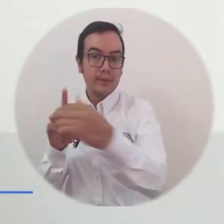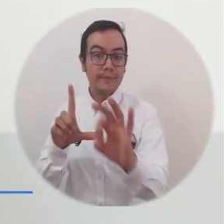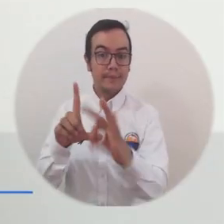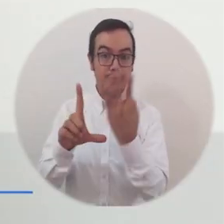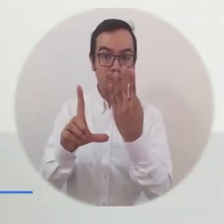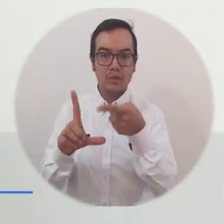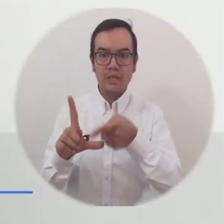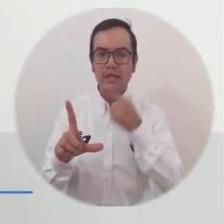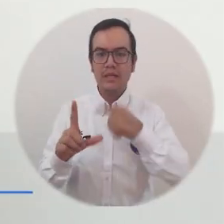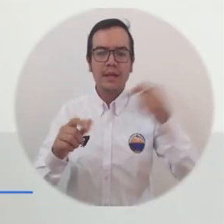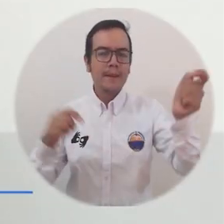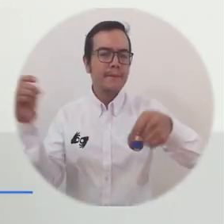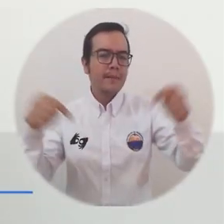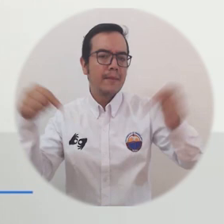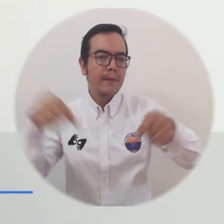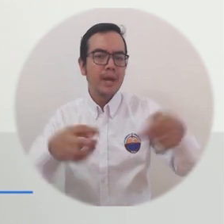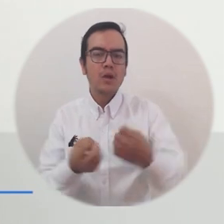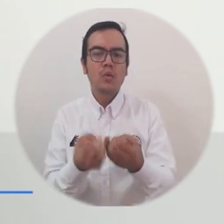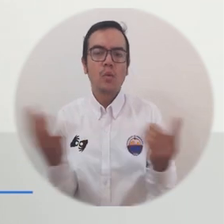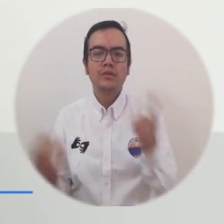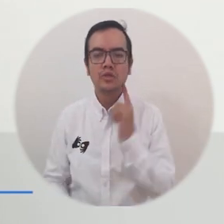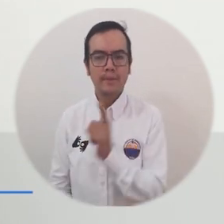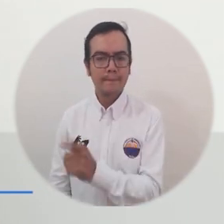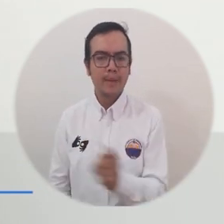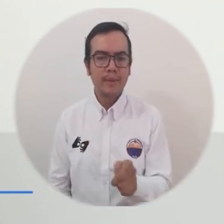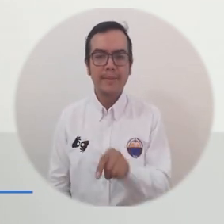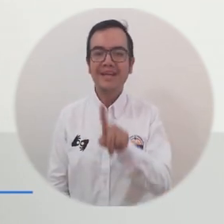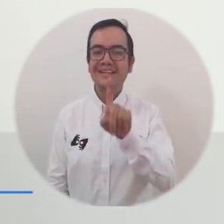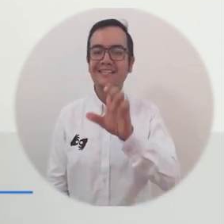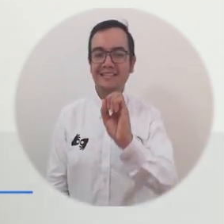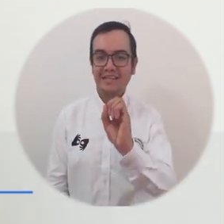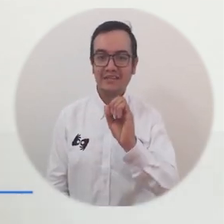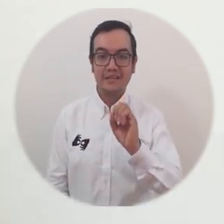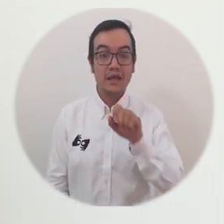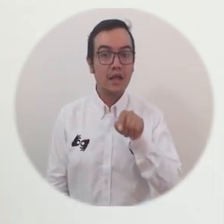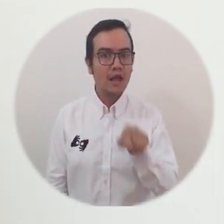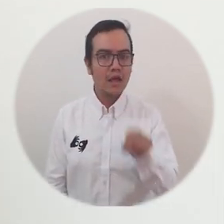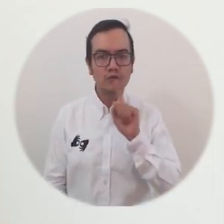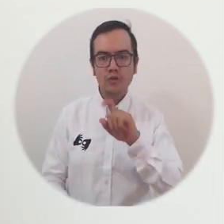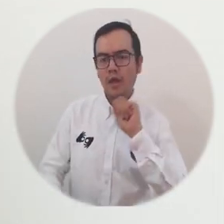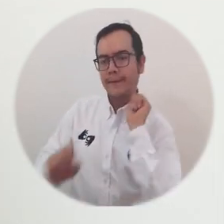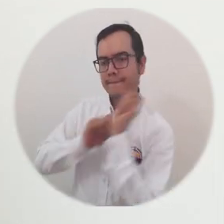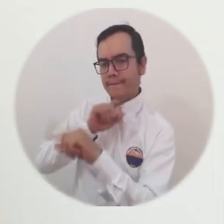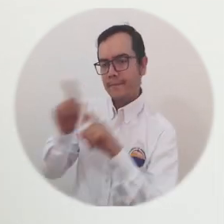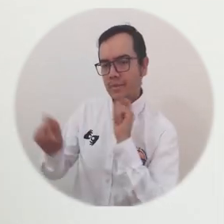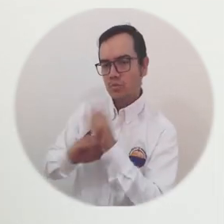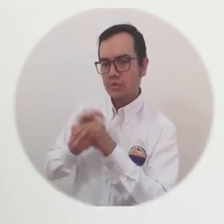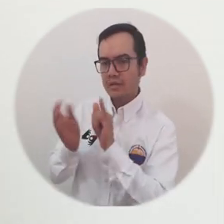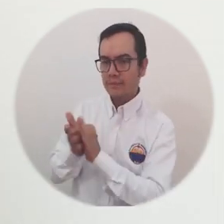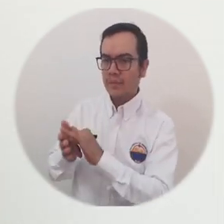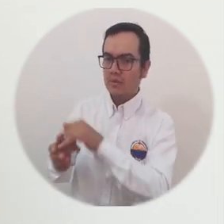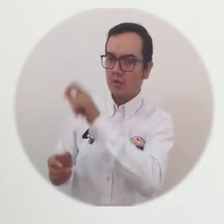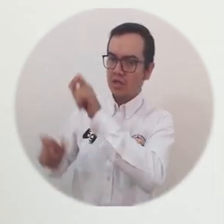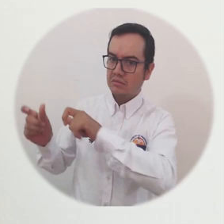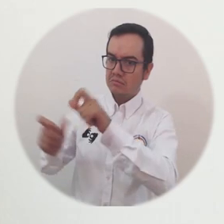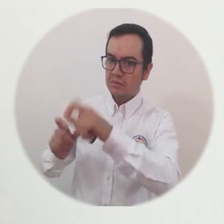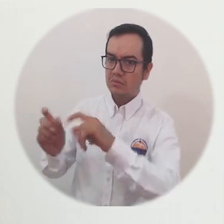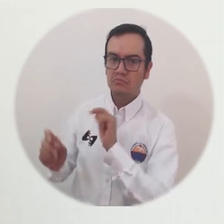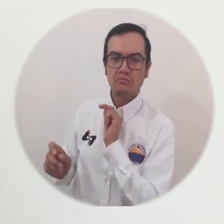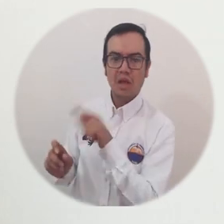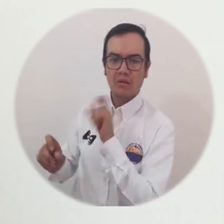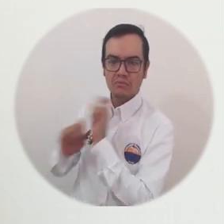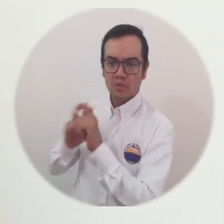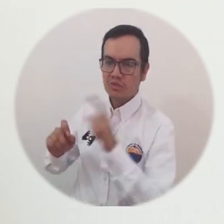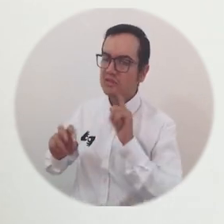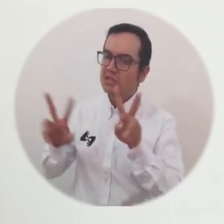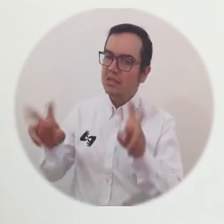contó con la participación de 60 personas online las cuales les hicieron preguntas a los ponentes relacionadas